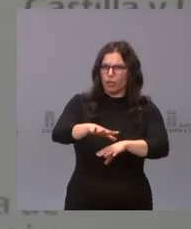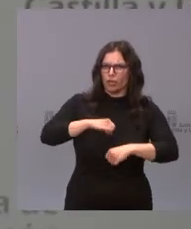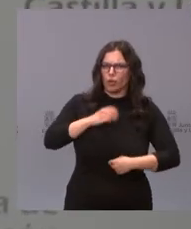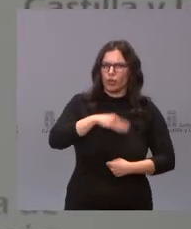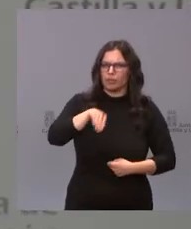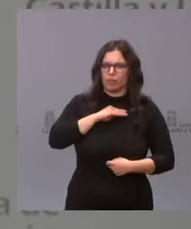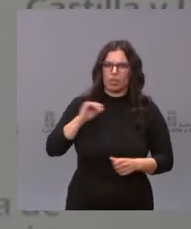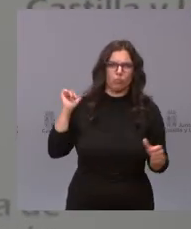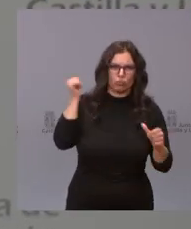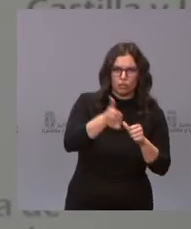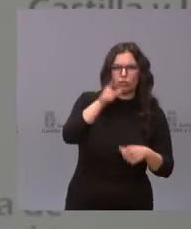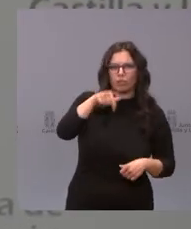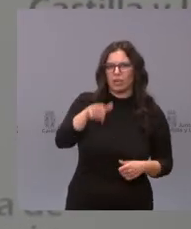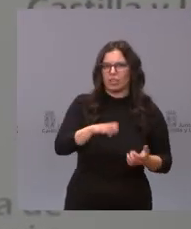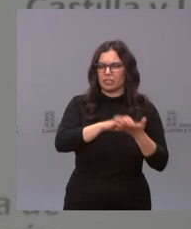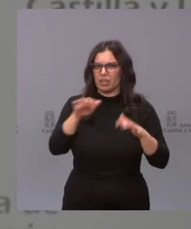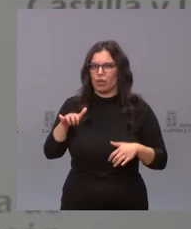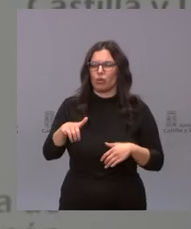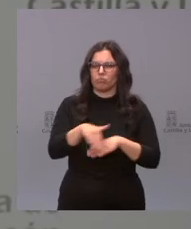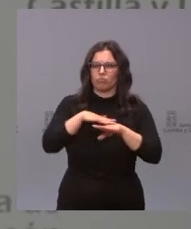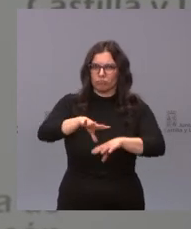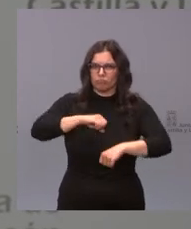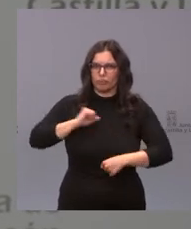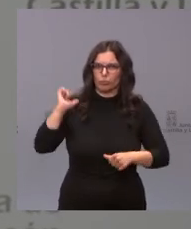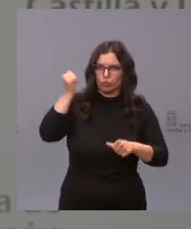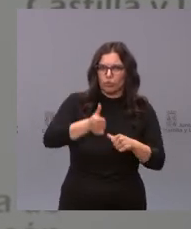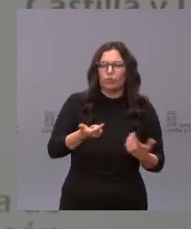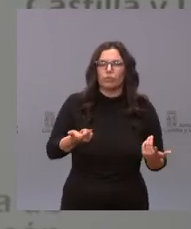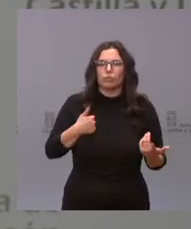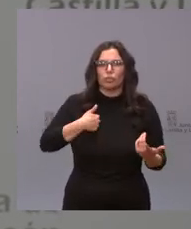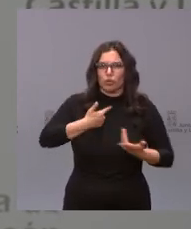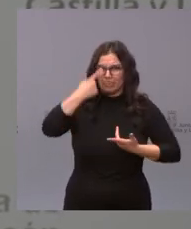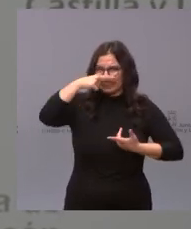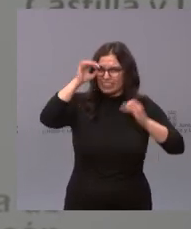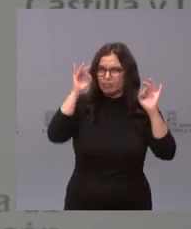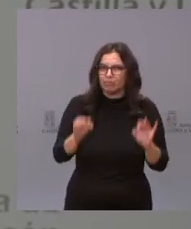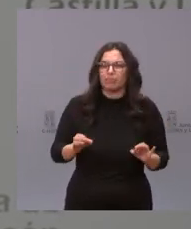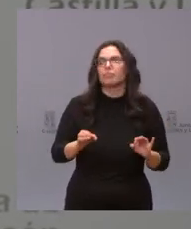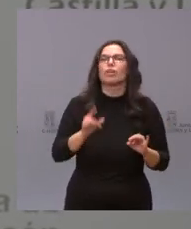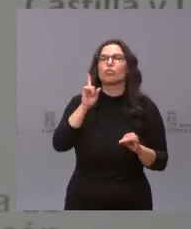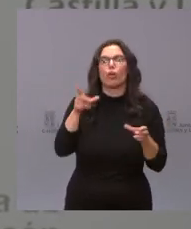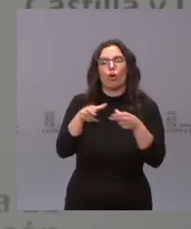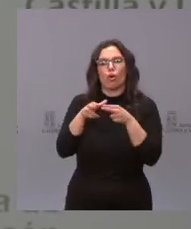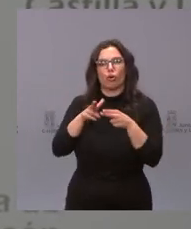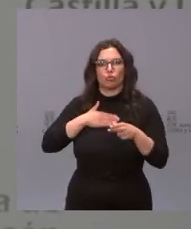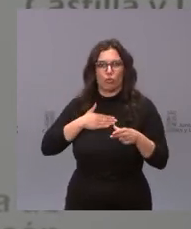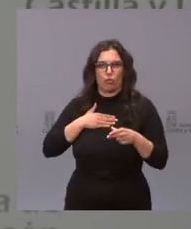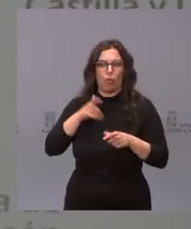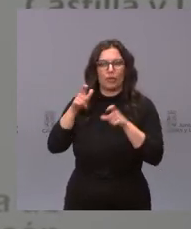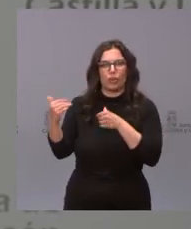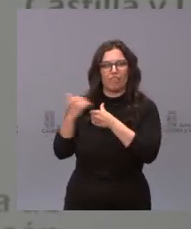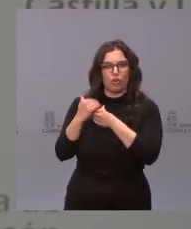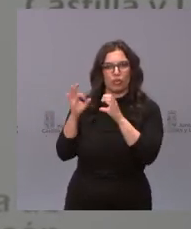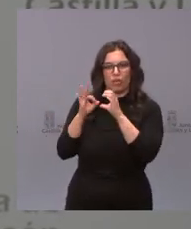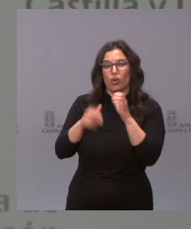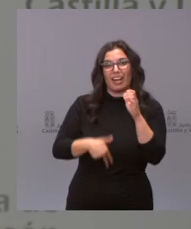gobernado muchos años también Castilla y León y estoy convencida de verdad de que no solo nuestros militantes y nuestros votantes sino el conjunto de